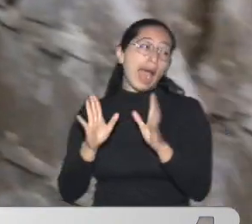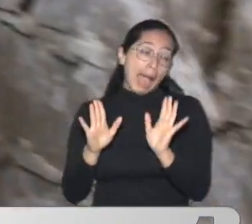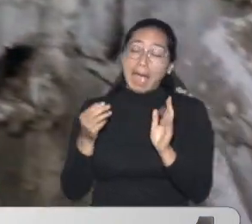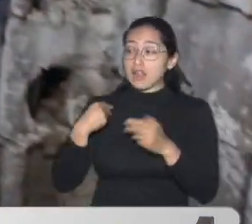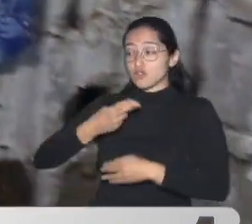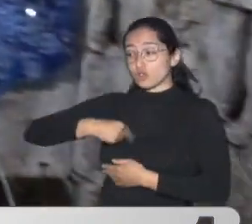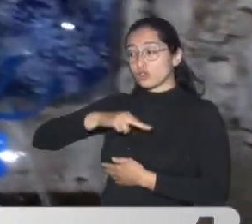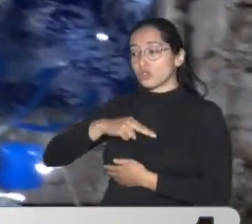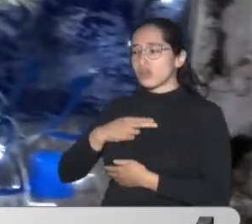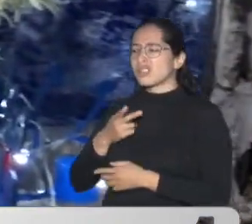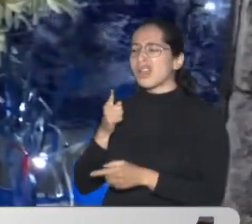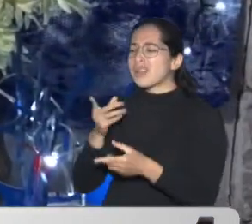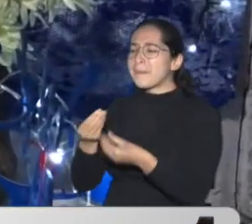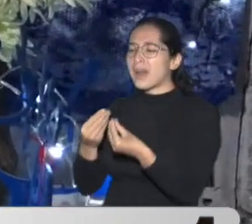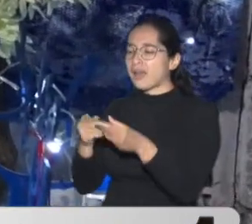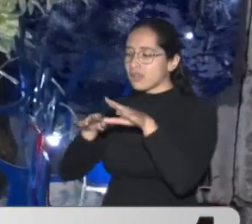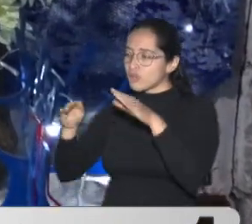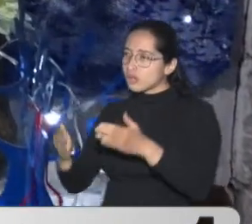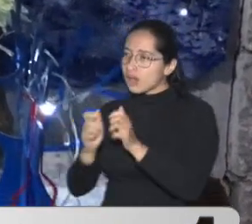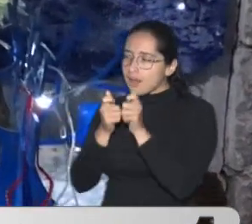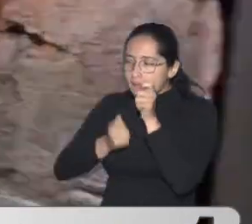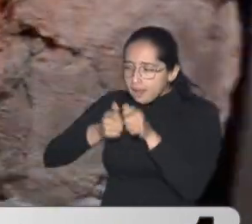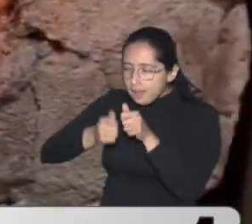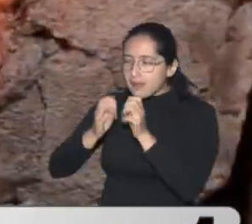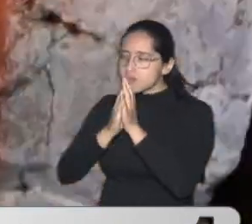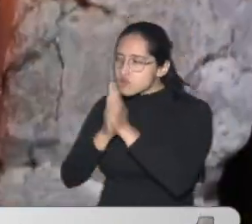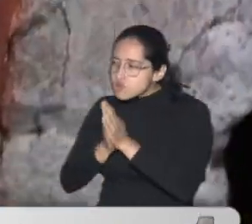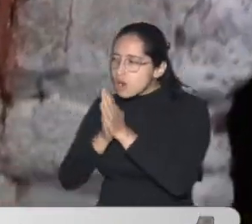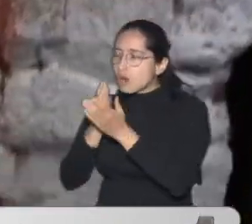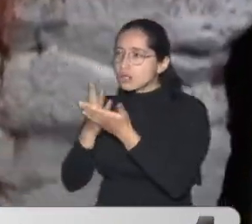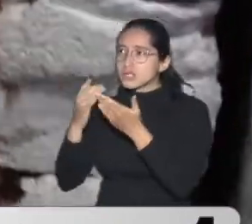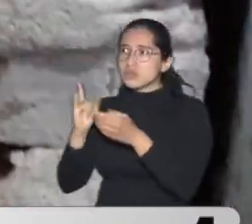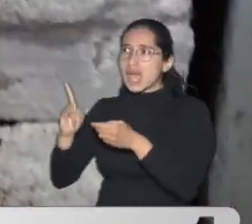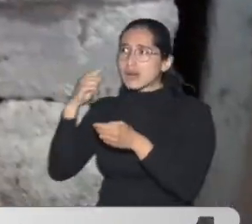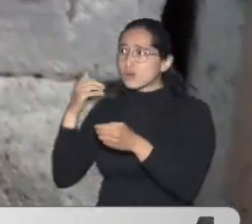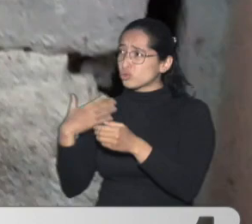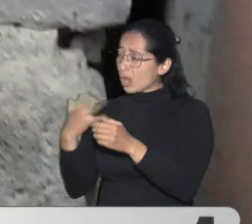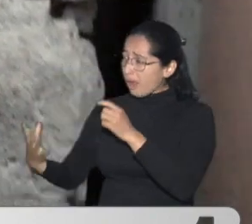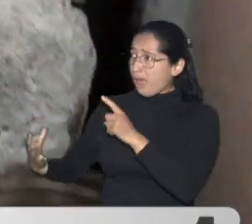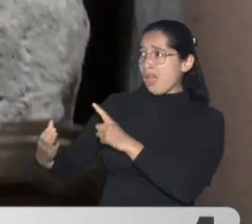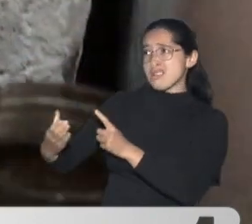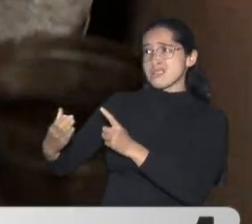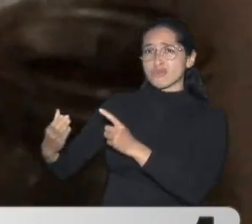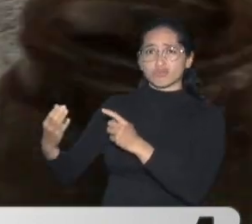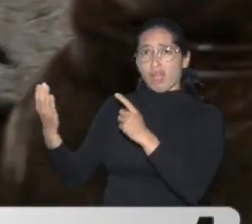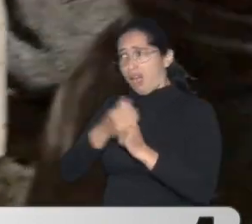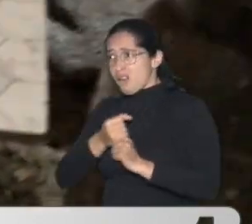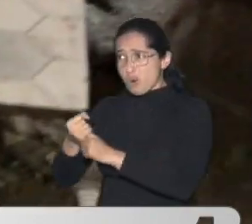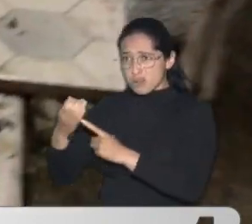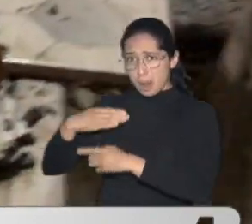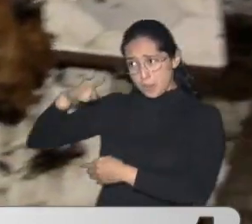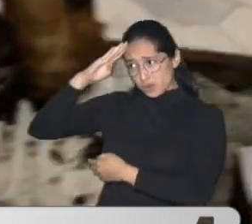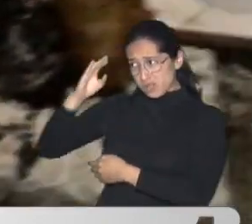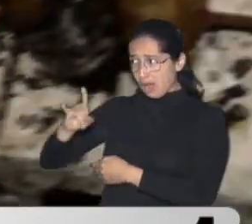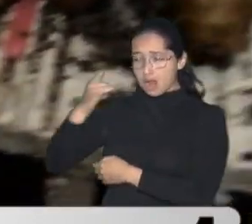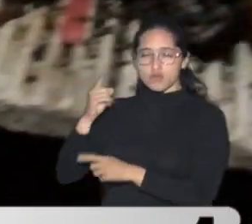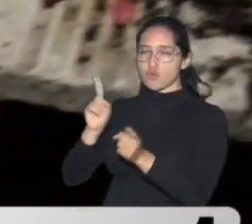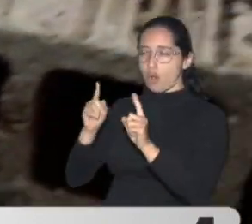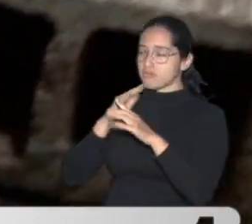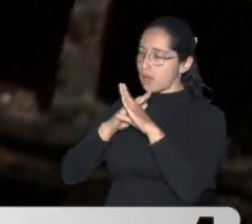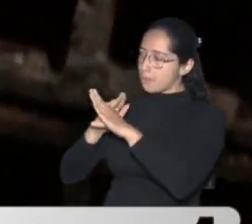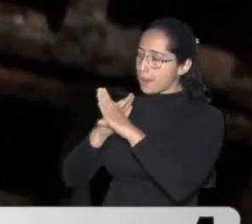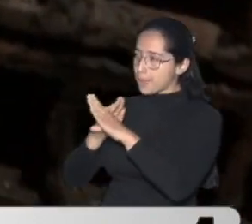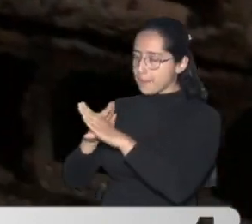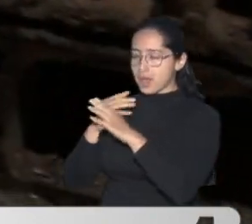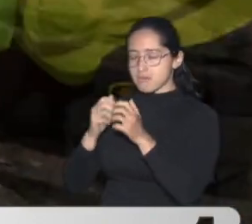protegerse De la actividad De las autoridades En efecto Las autoridades Hallaron elementos De santería Que según dijeron Eran